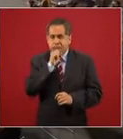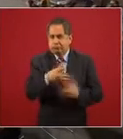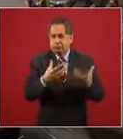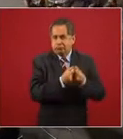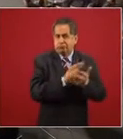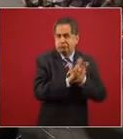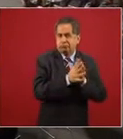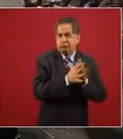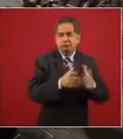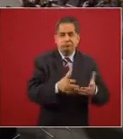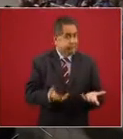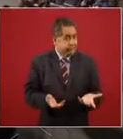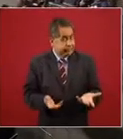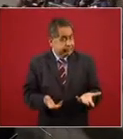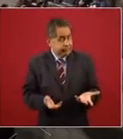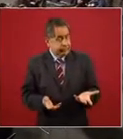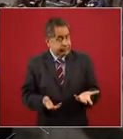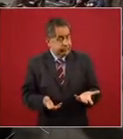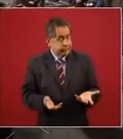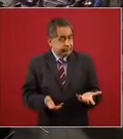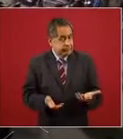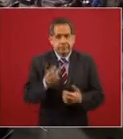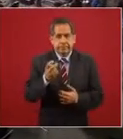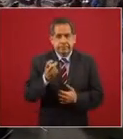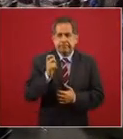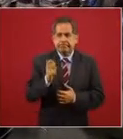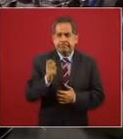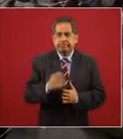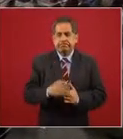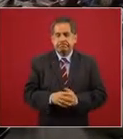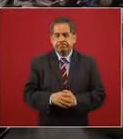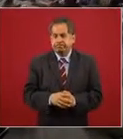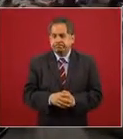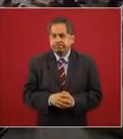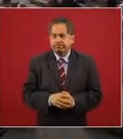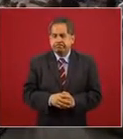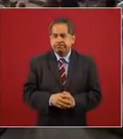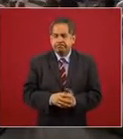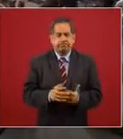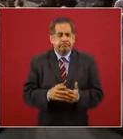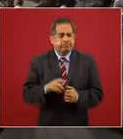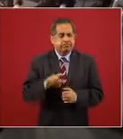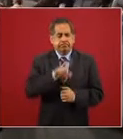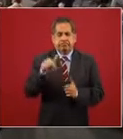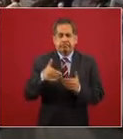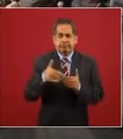entonces que sigue